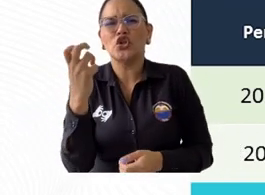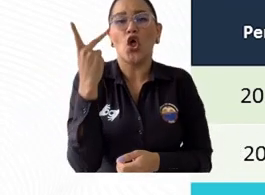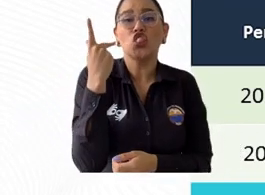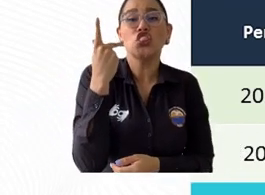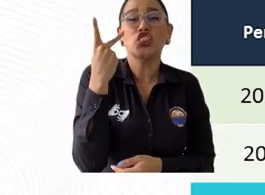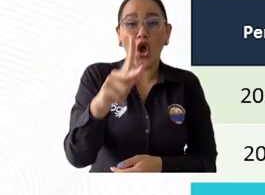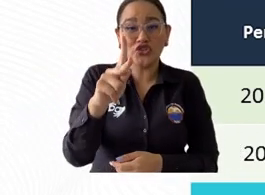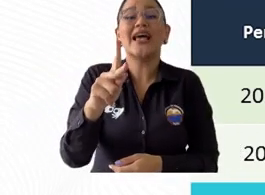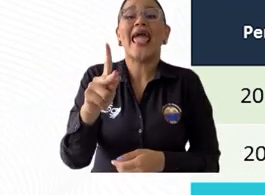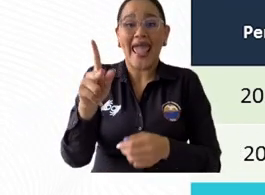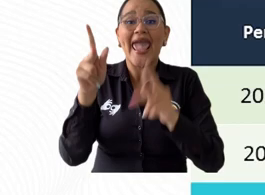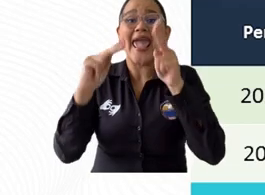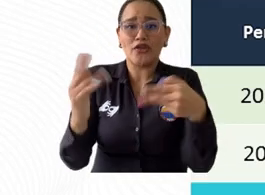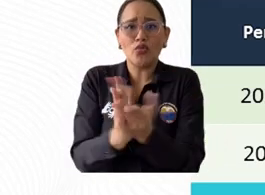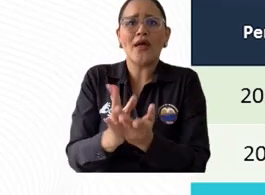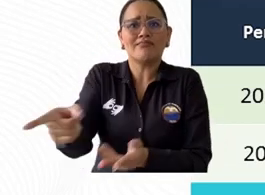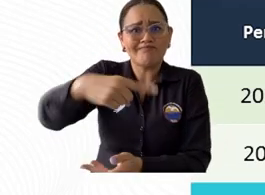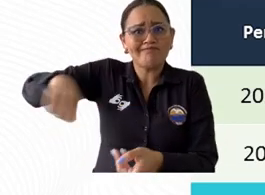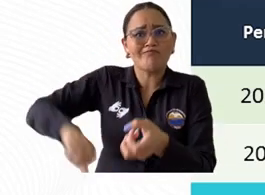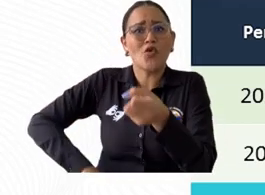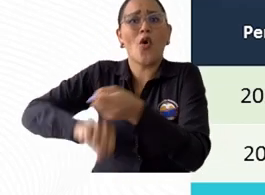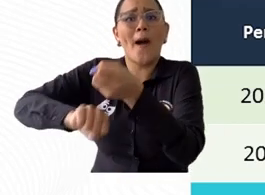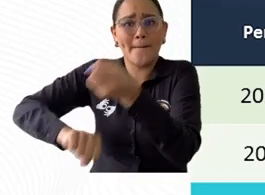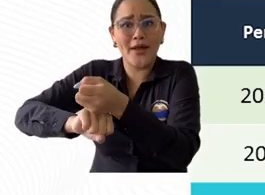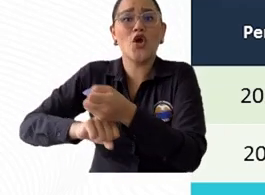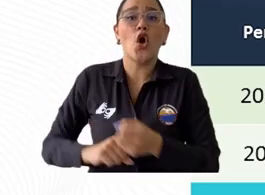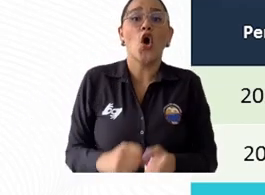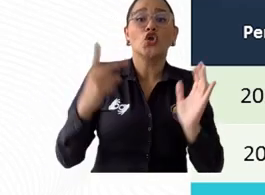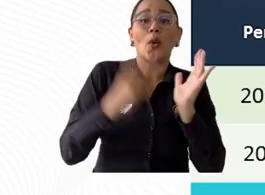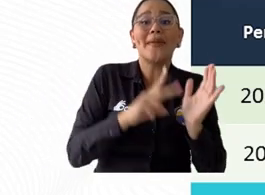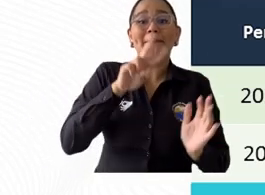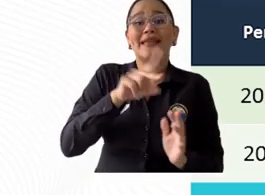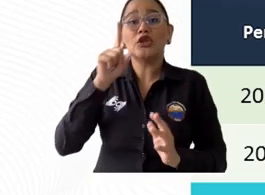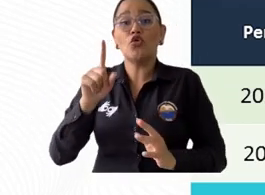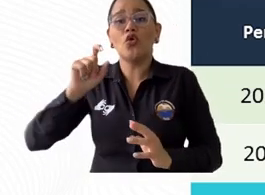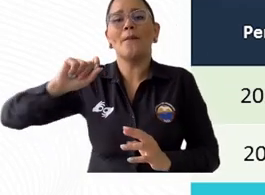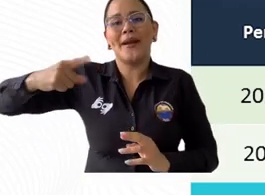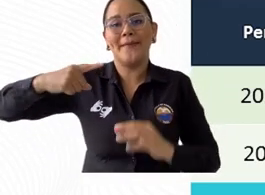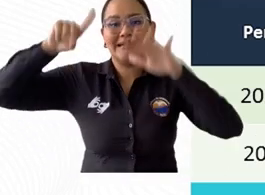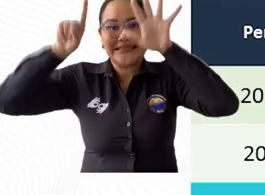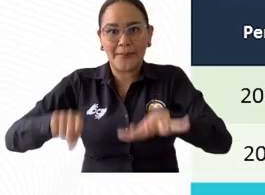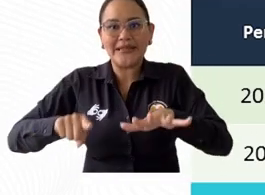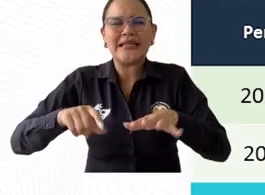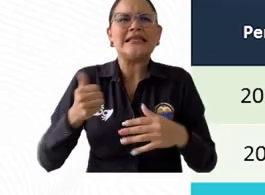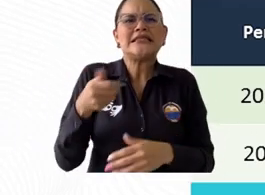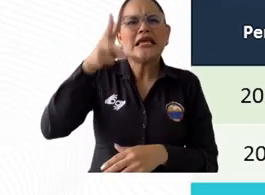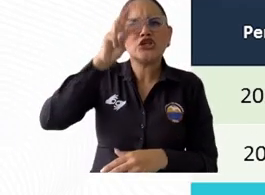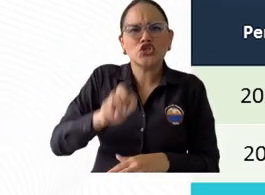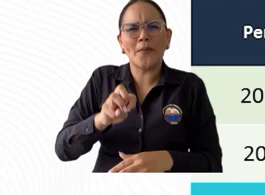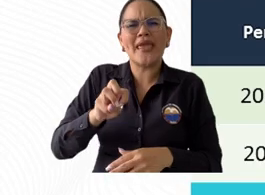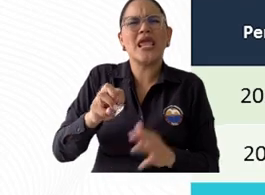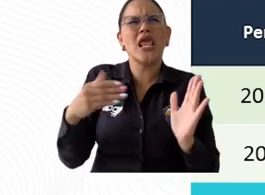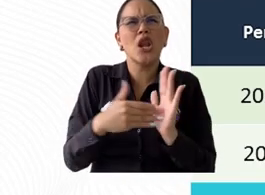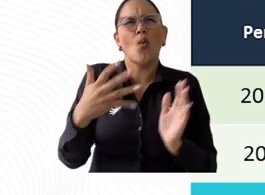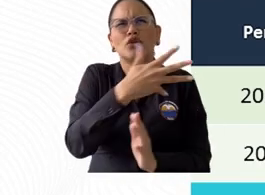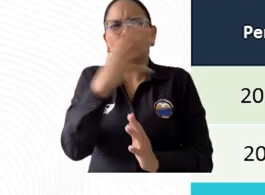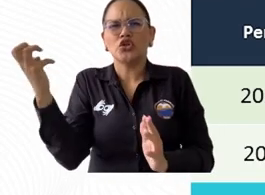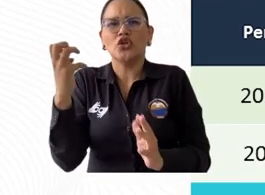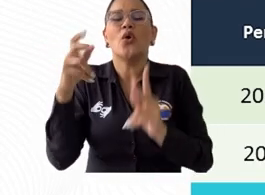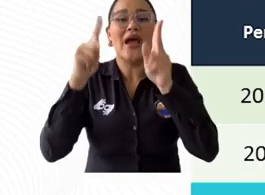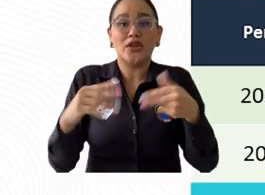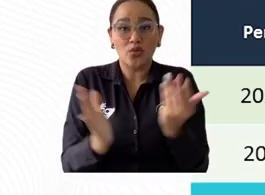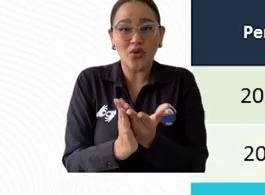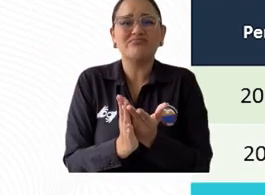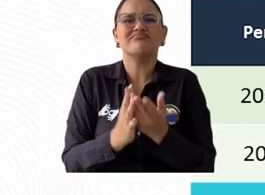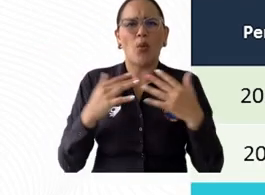-1 fueron 18 mil 140 estudiantes que gracias a un aporte de 3 mil 187 millones también, a través del Acuerdo Superior 01 del